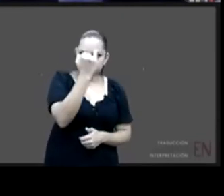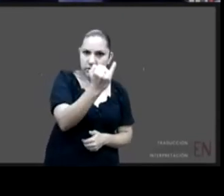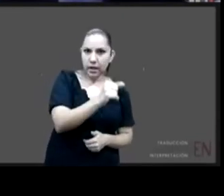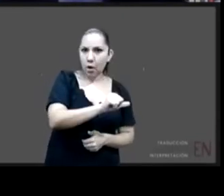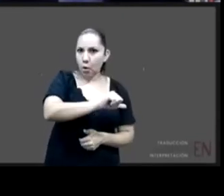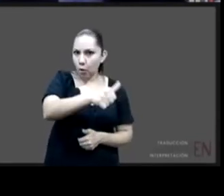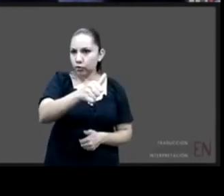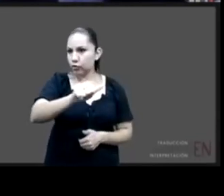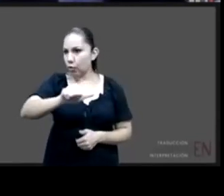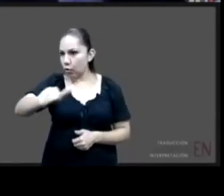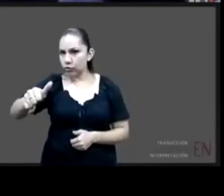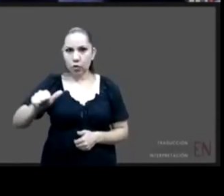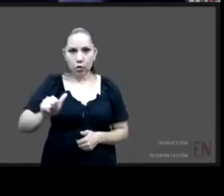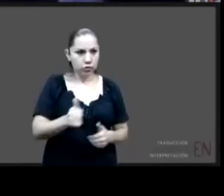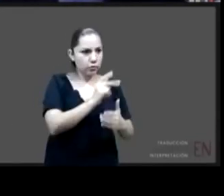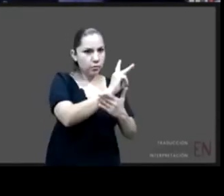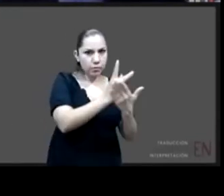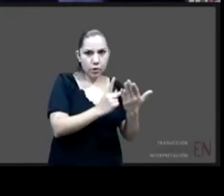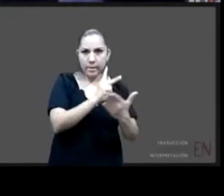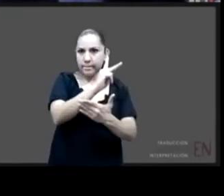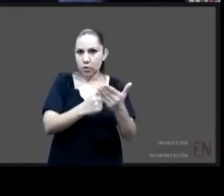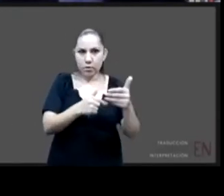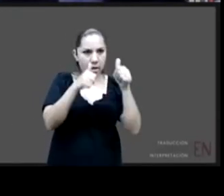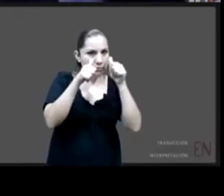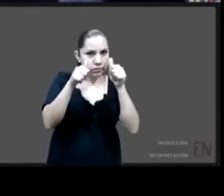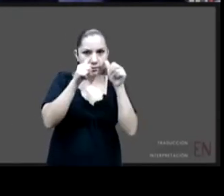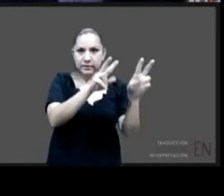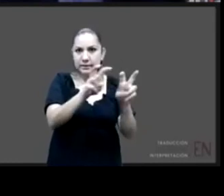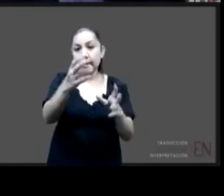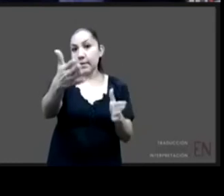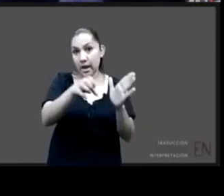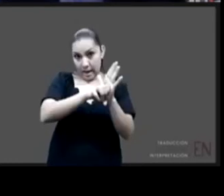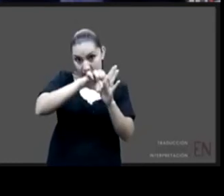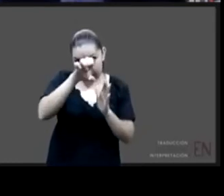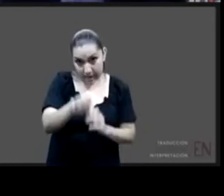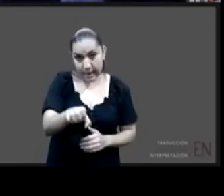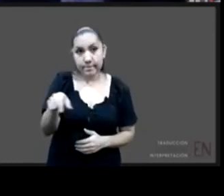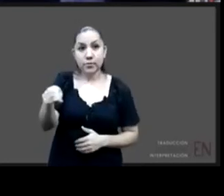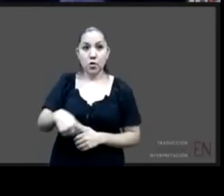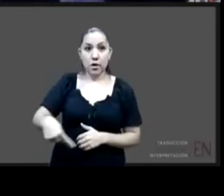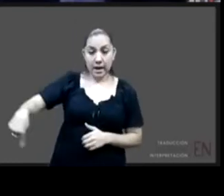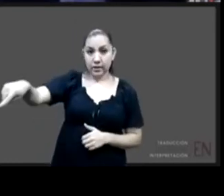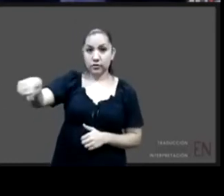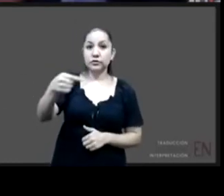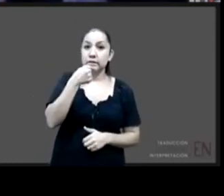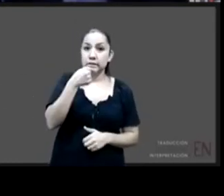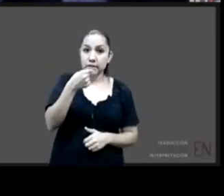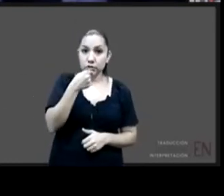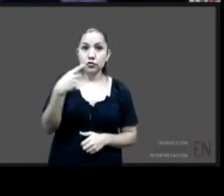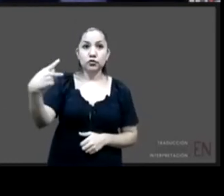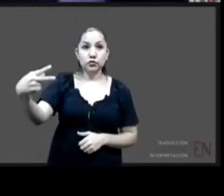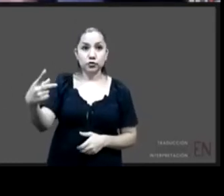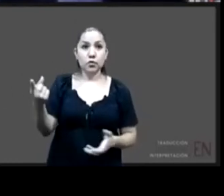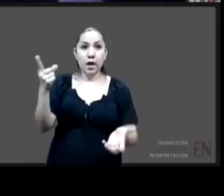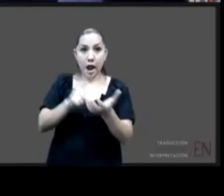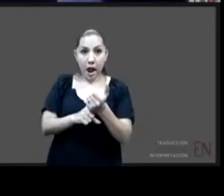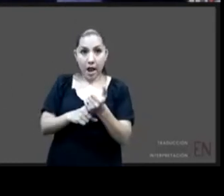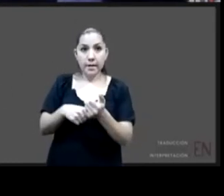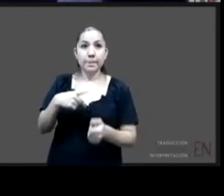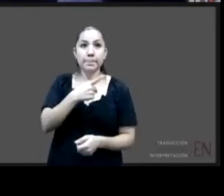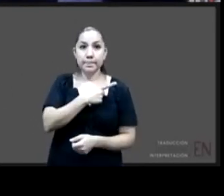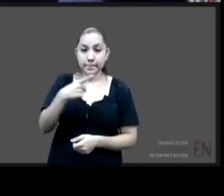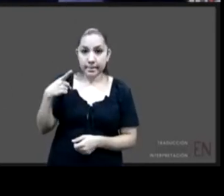la prevención de la separación familiar que nos puedan permitir avanzar en esta visión integral que se